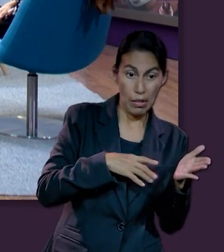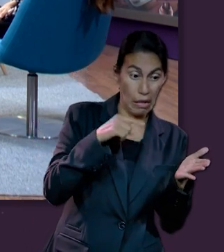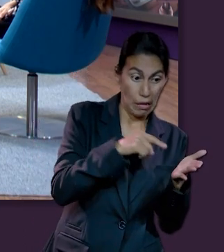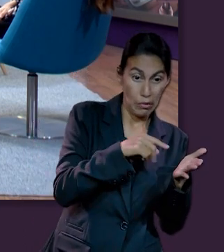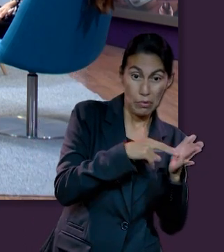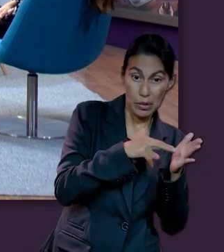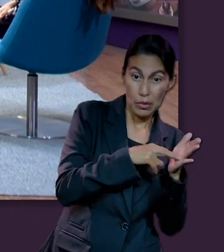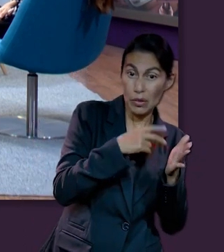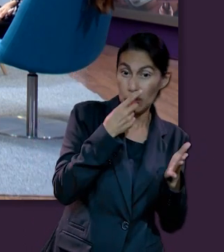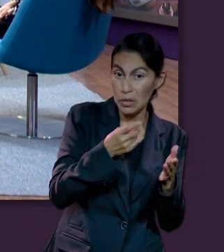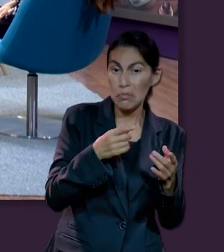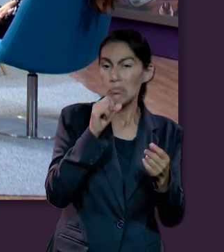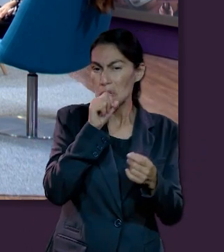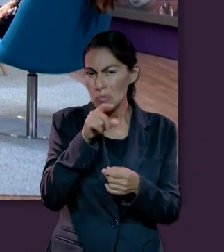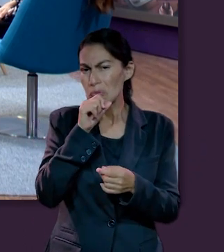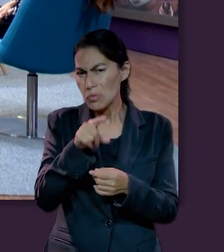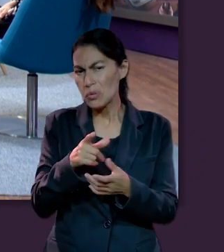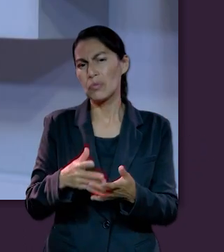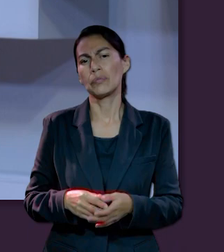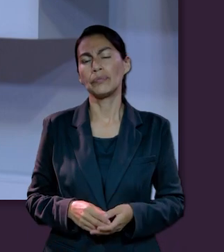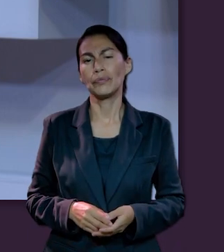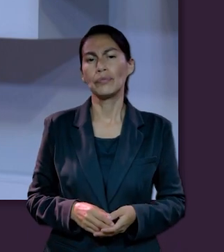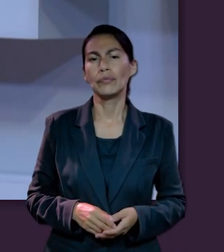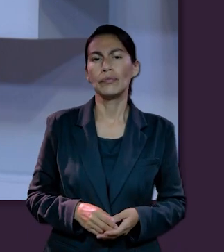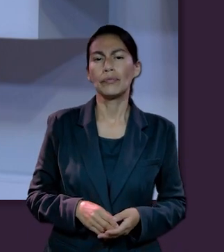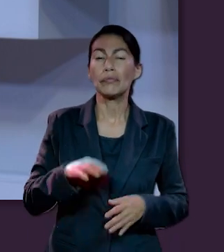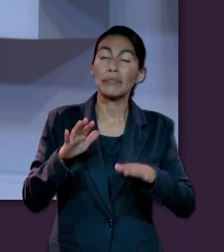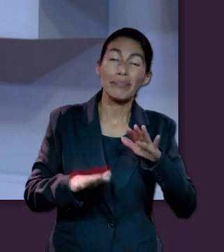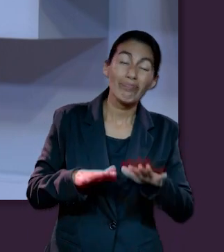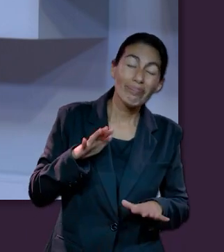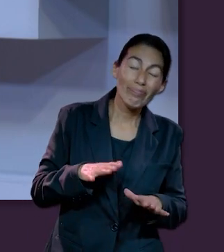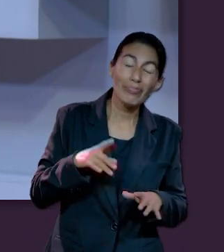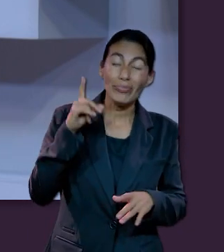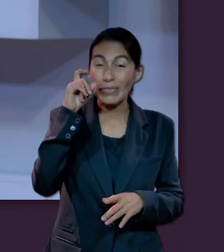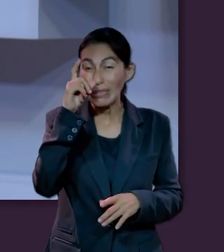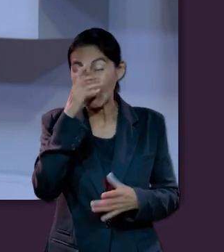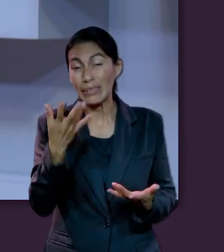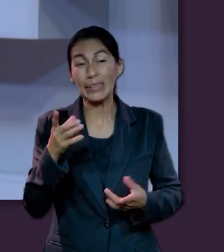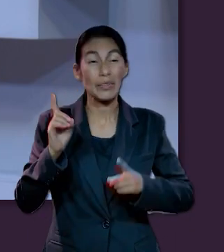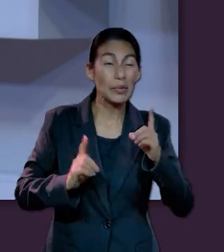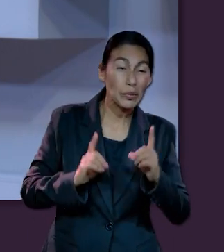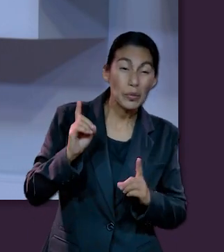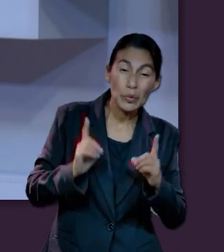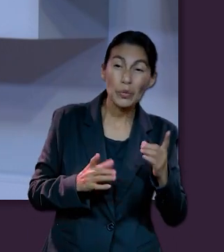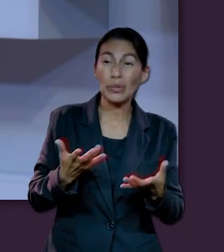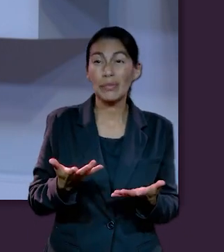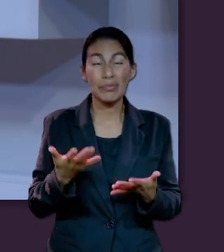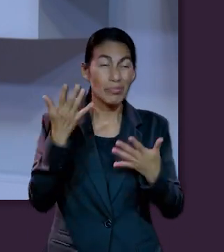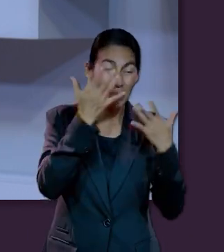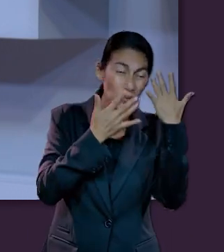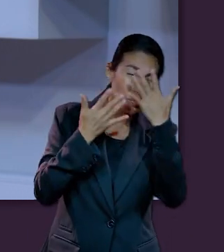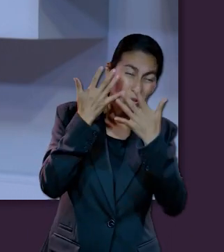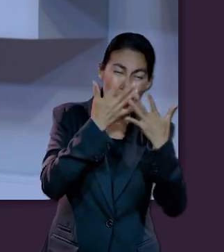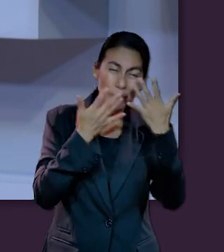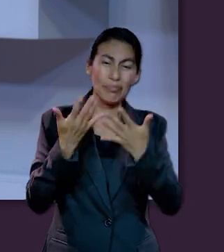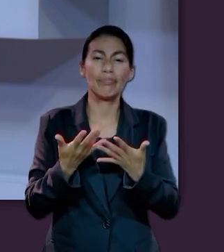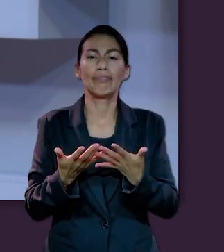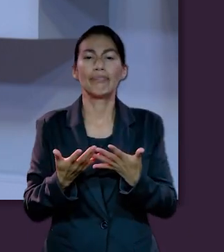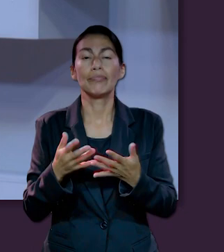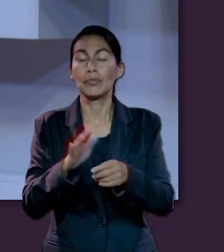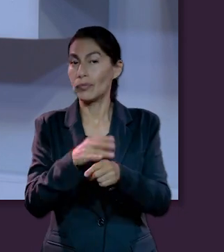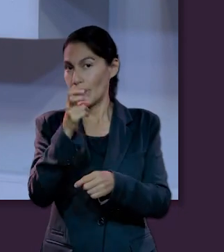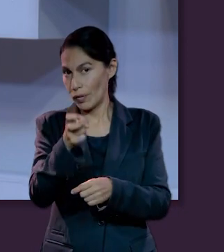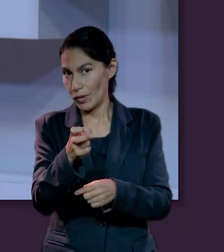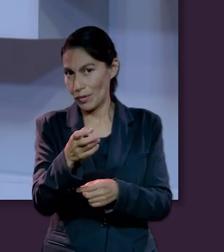resto de la Biblia nos dice. No están opuestos. Y muchas veces tenemos preguntas adicionales que nos pueden